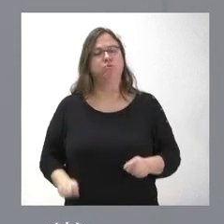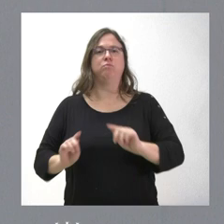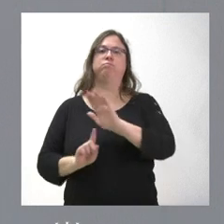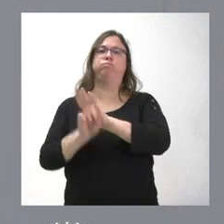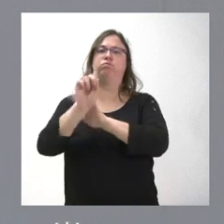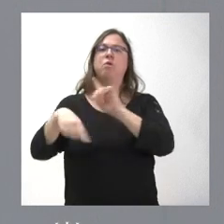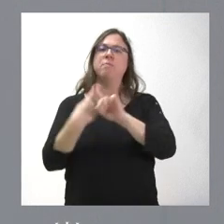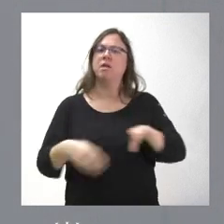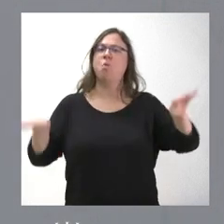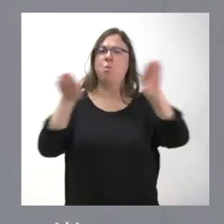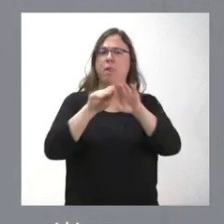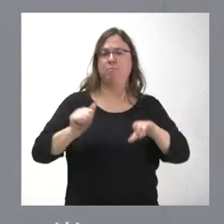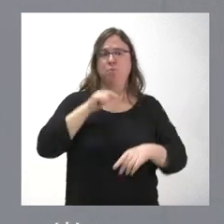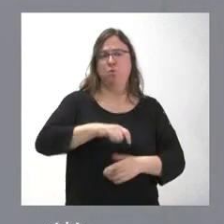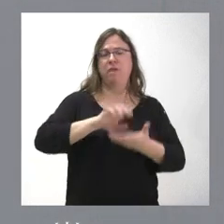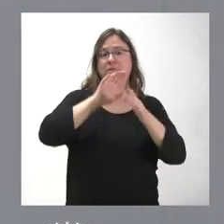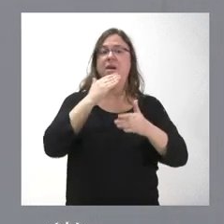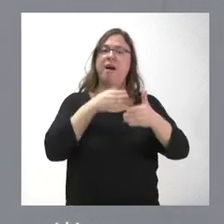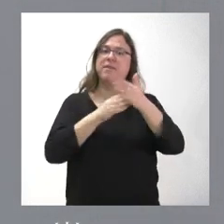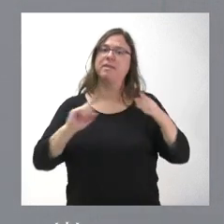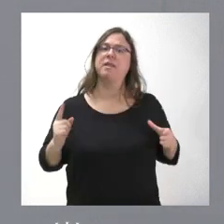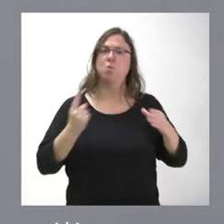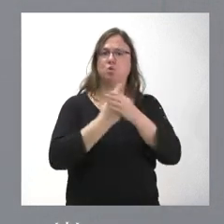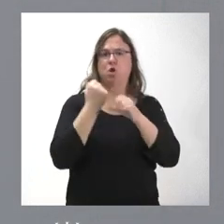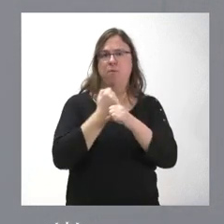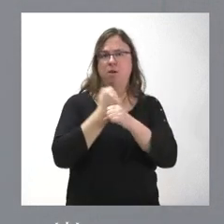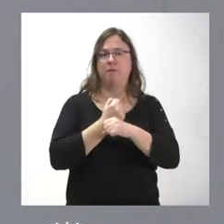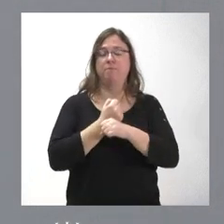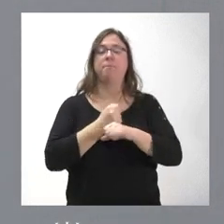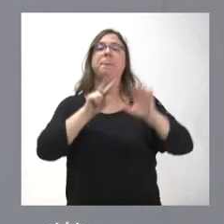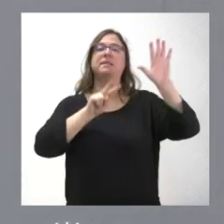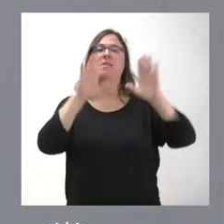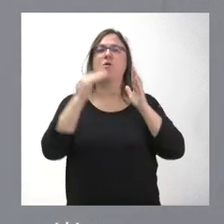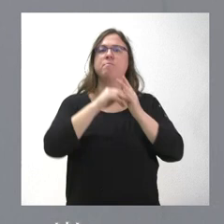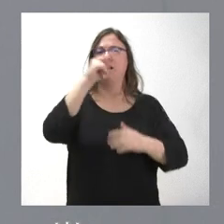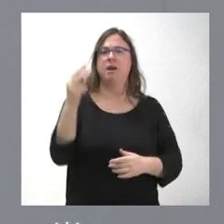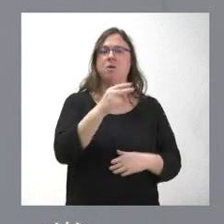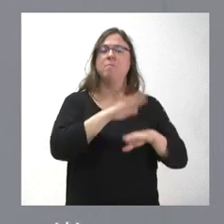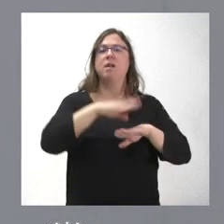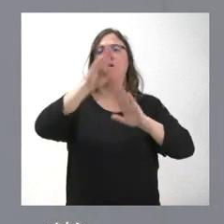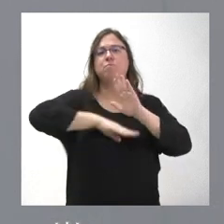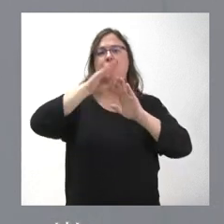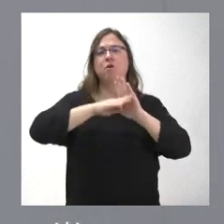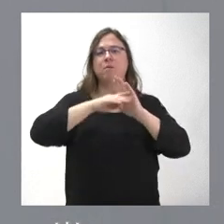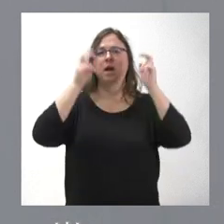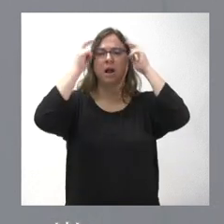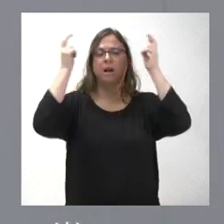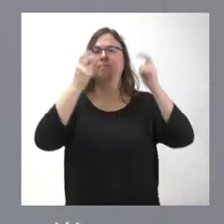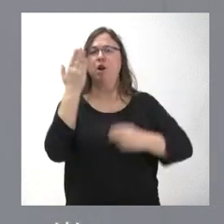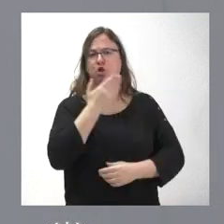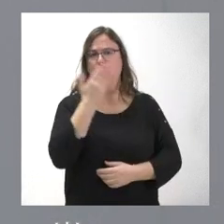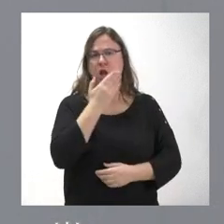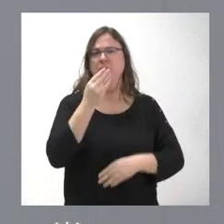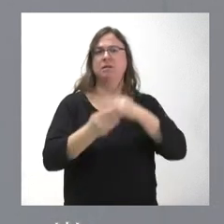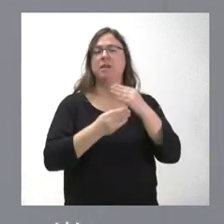oportunidades en Castilla y León a través de la inclusión laboral. 75.000 euros al programa de respiro escolar que se va a